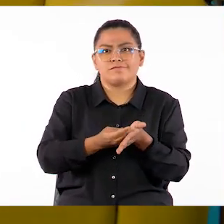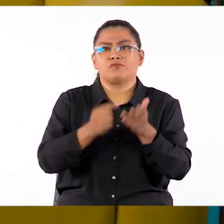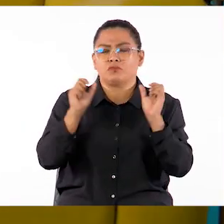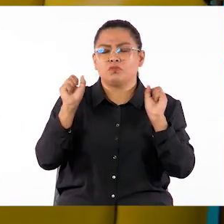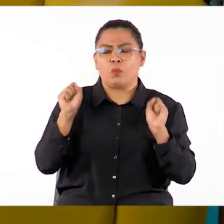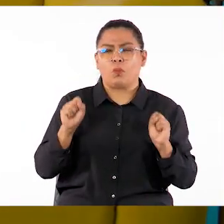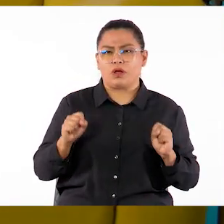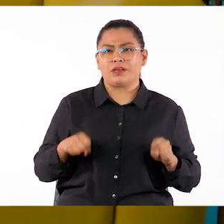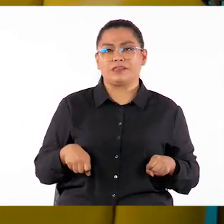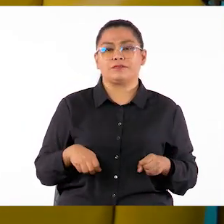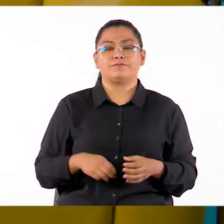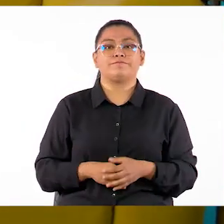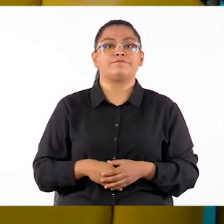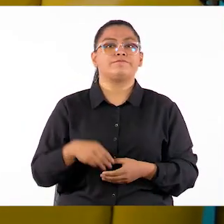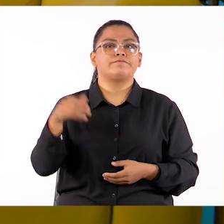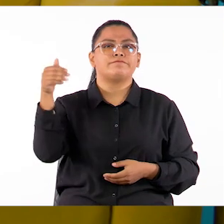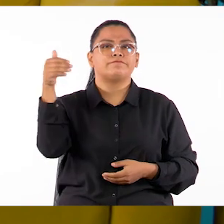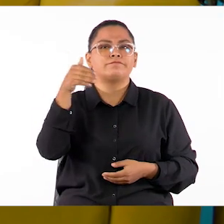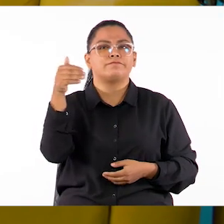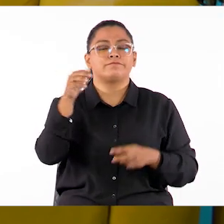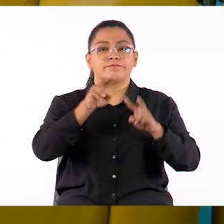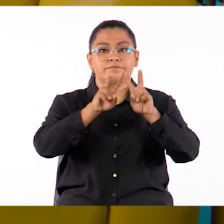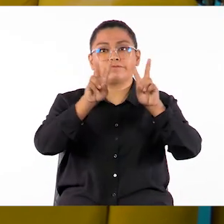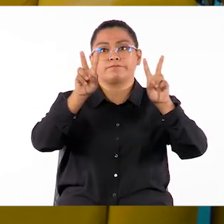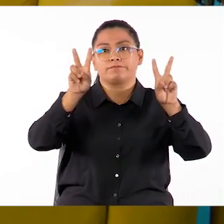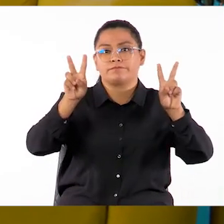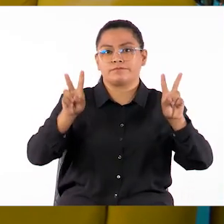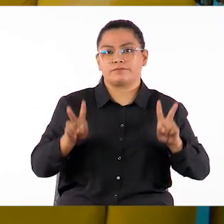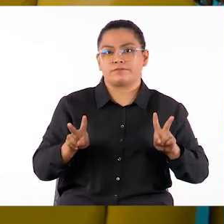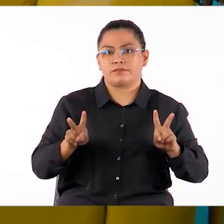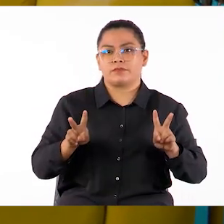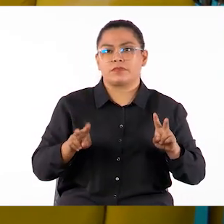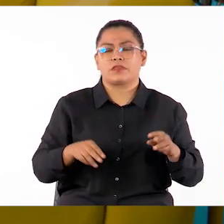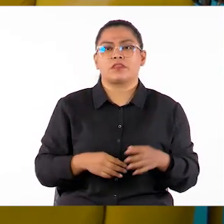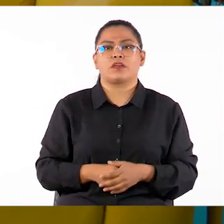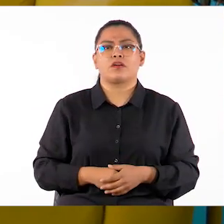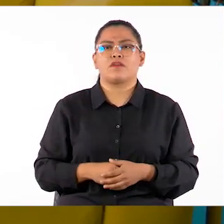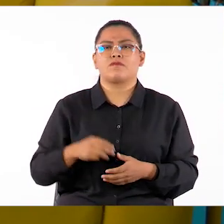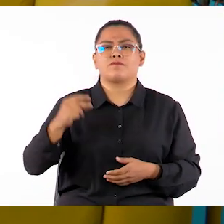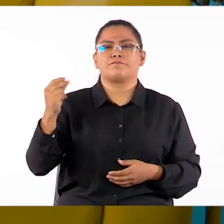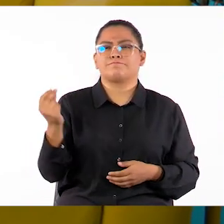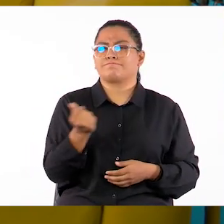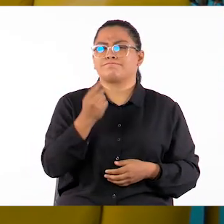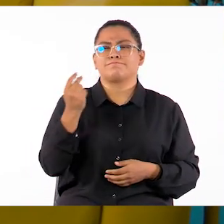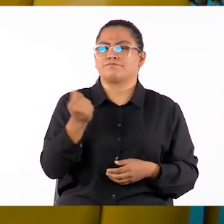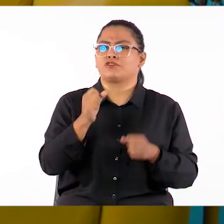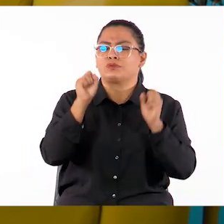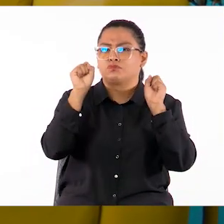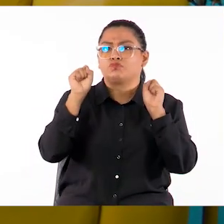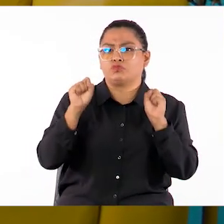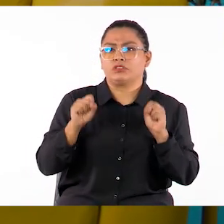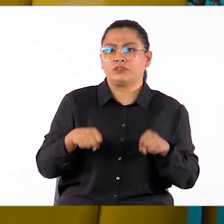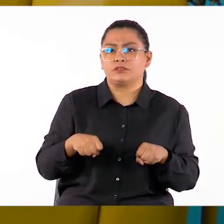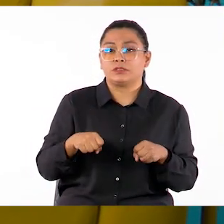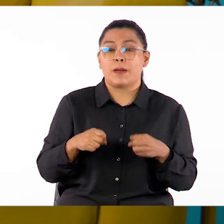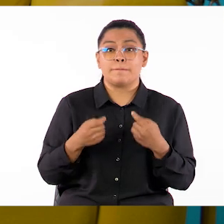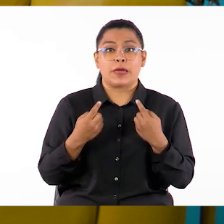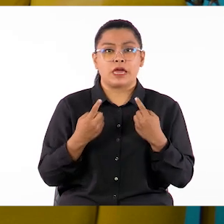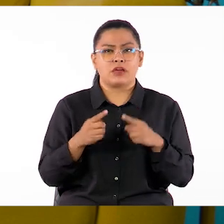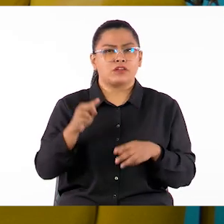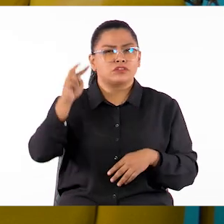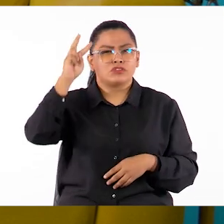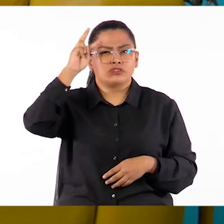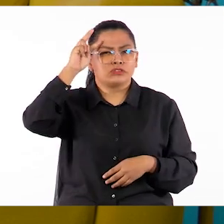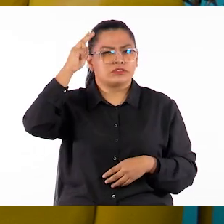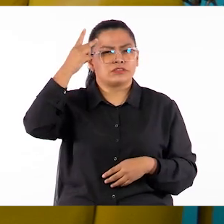La educación virtual tiene todas las características y facilidades. No quiere decir que un encuentro en